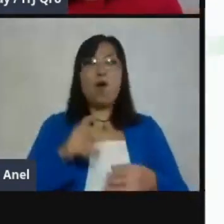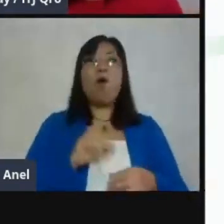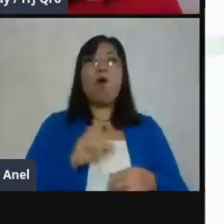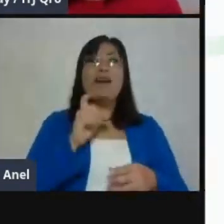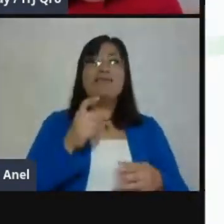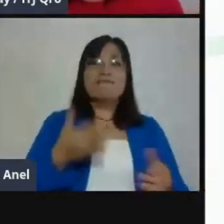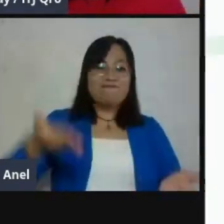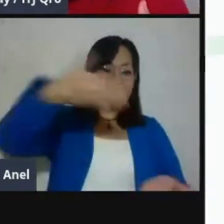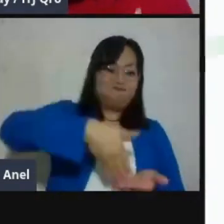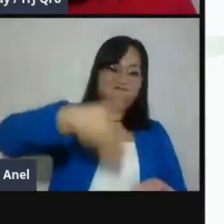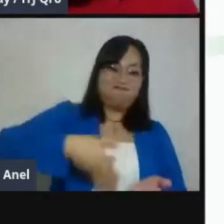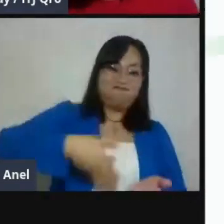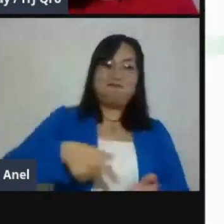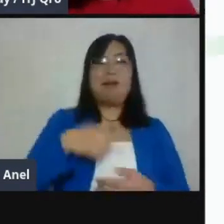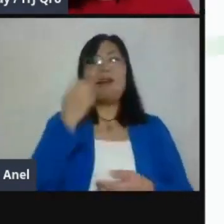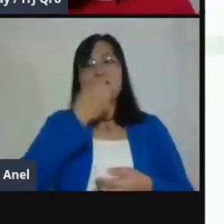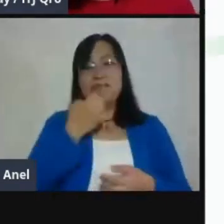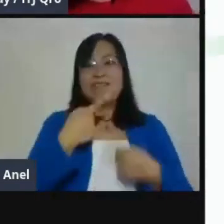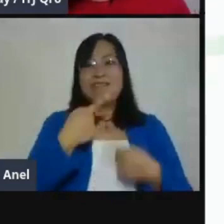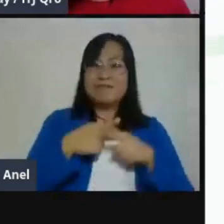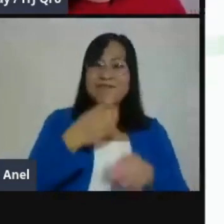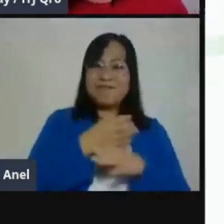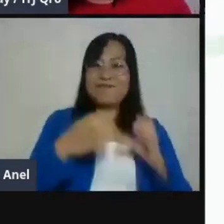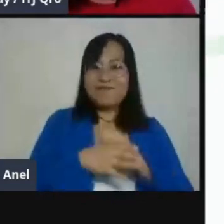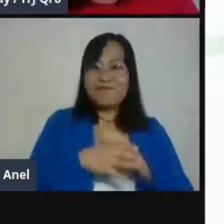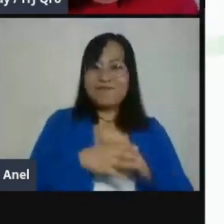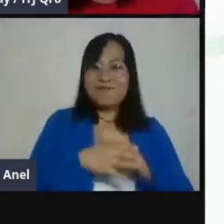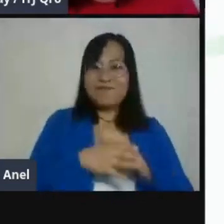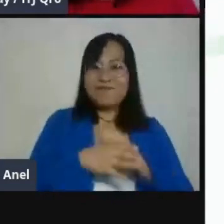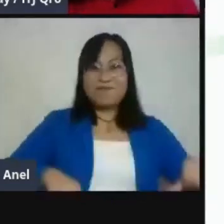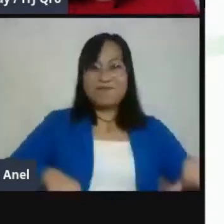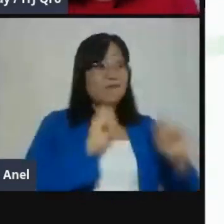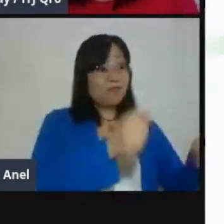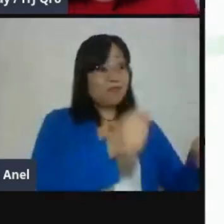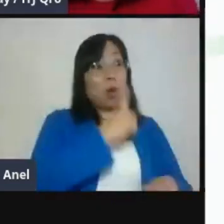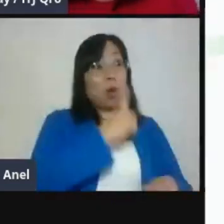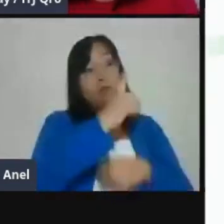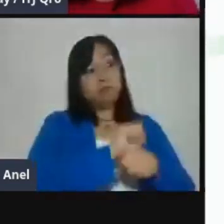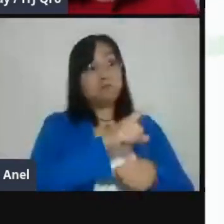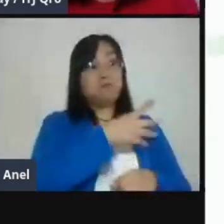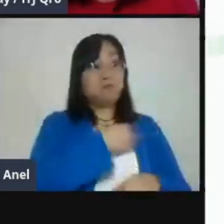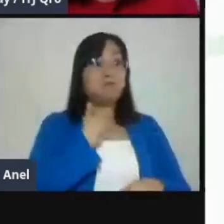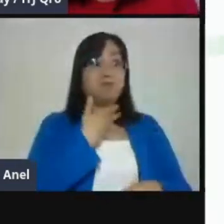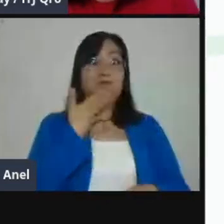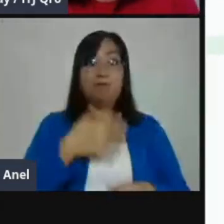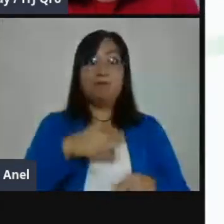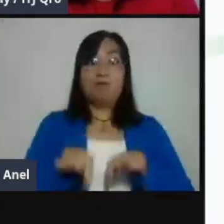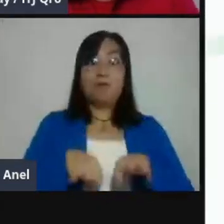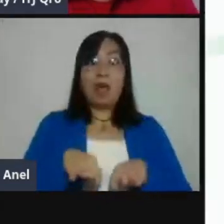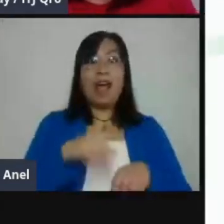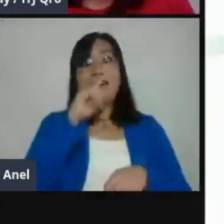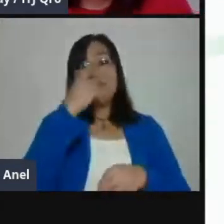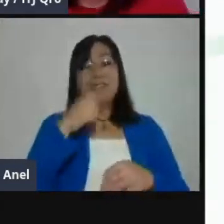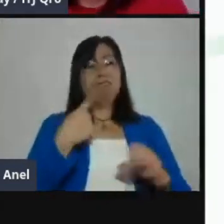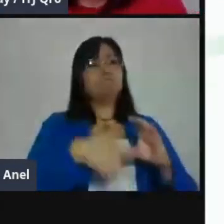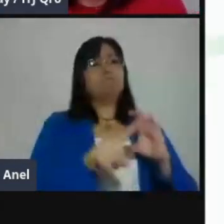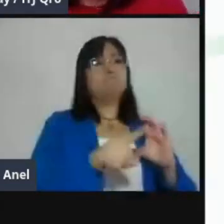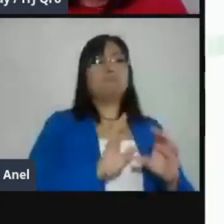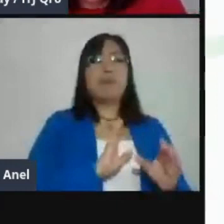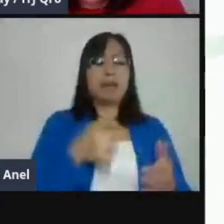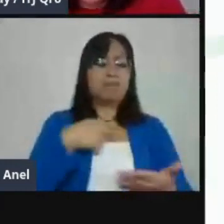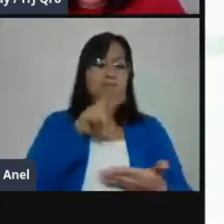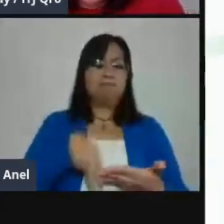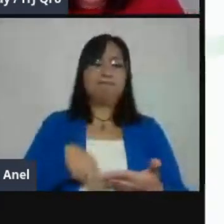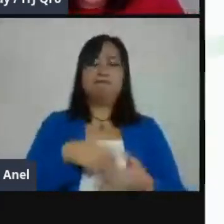ahora es una manera de hacerles llegar lo que su hijo o hija hizo durante la semana. Y también algo que me gusta mucho de Classroom es que tú puedes